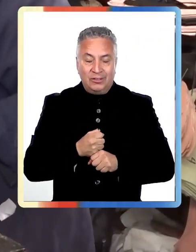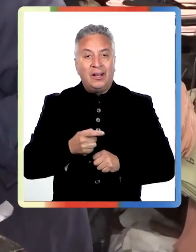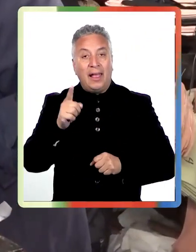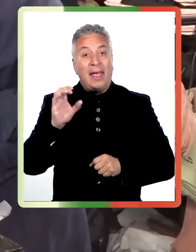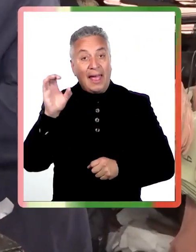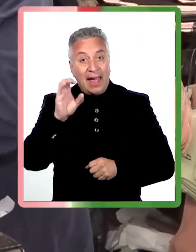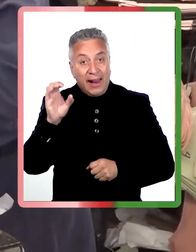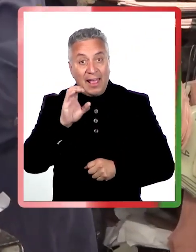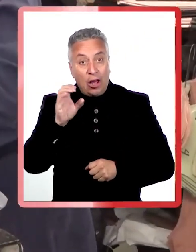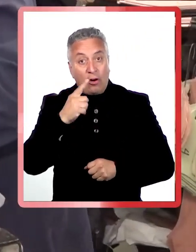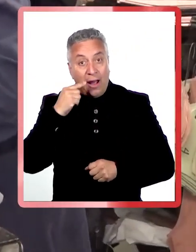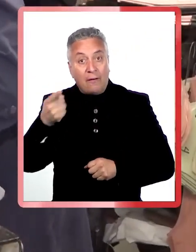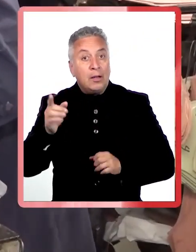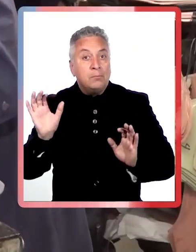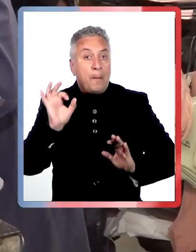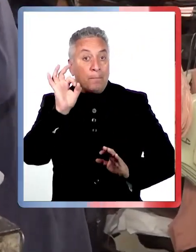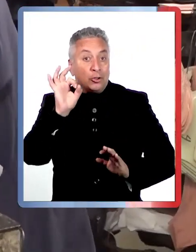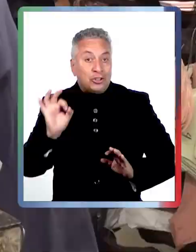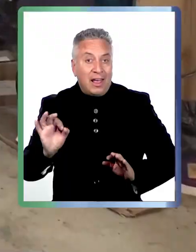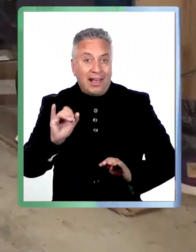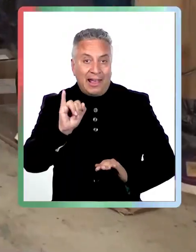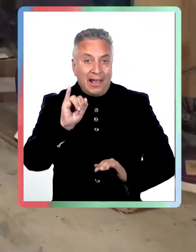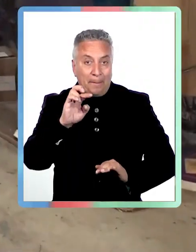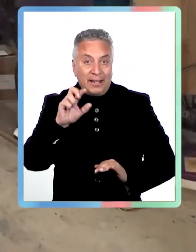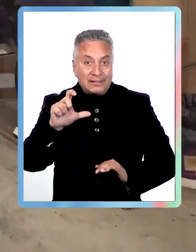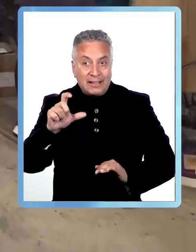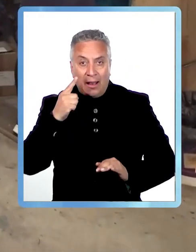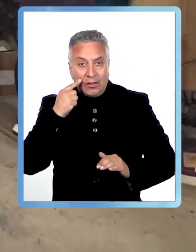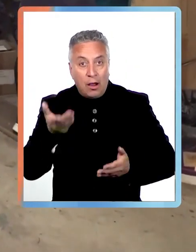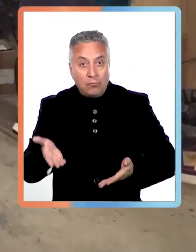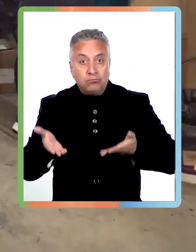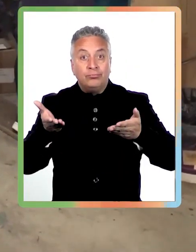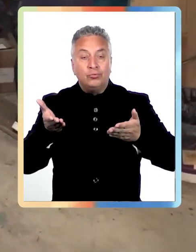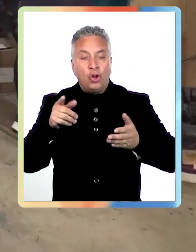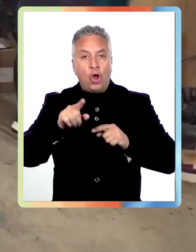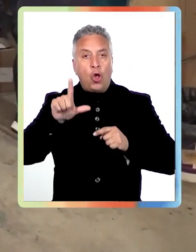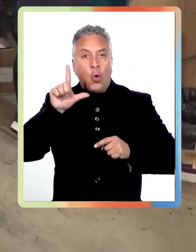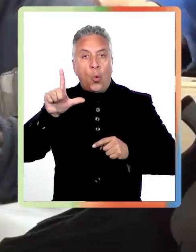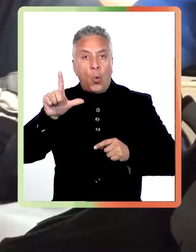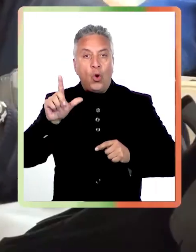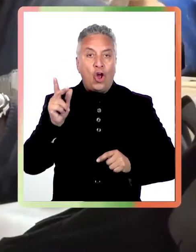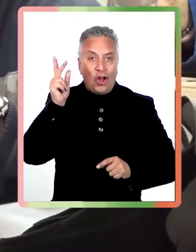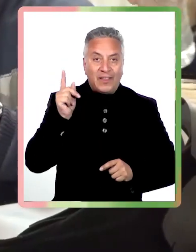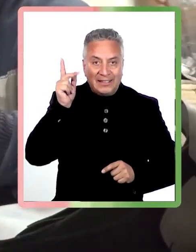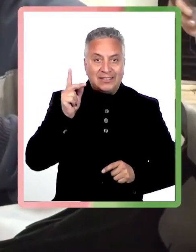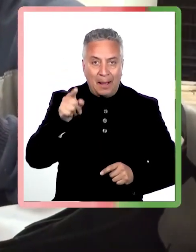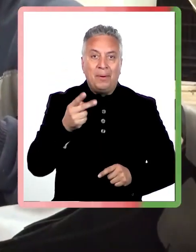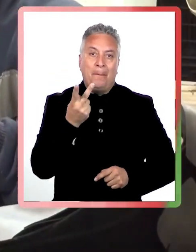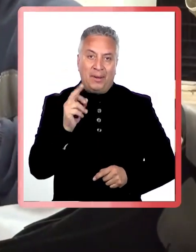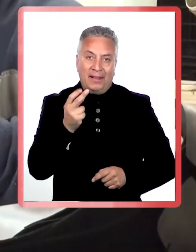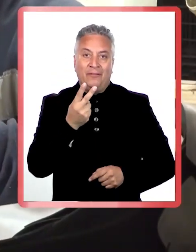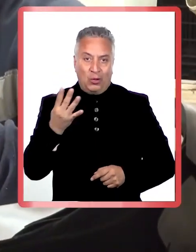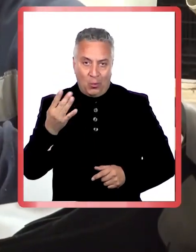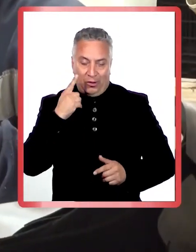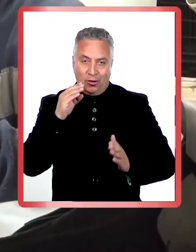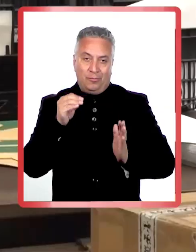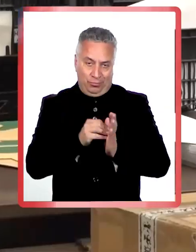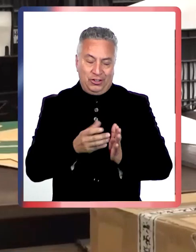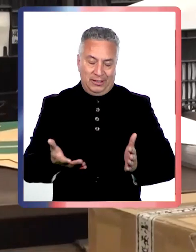siguiente, de acuerdo al porcentaje del IPC registrado durante los meses de julio y diciembre del 2024.